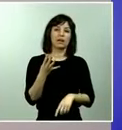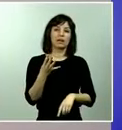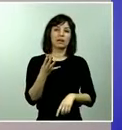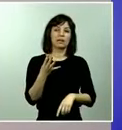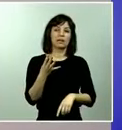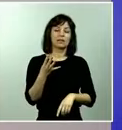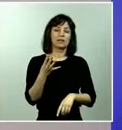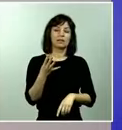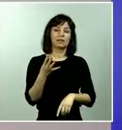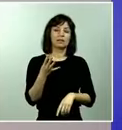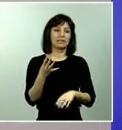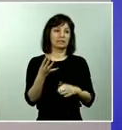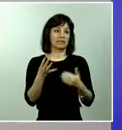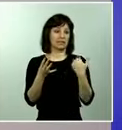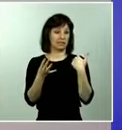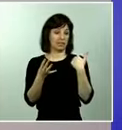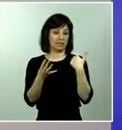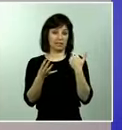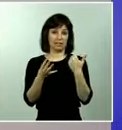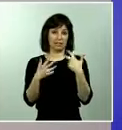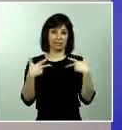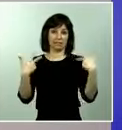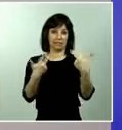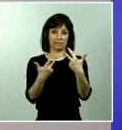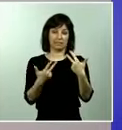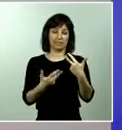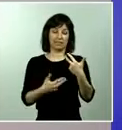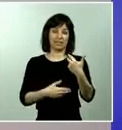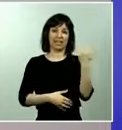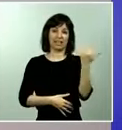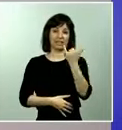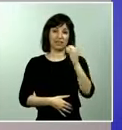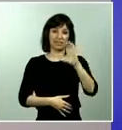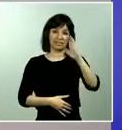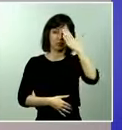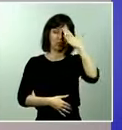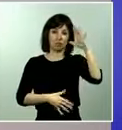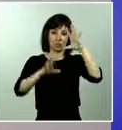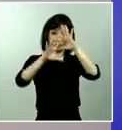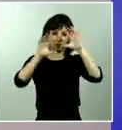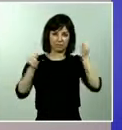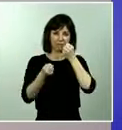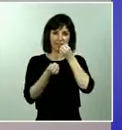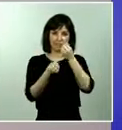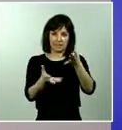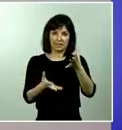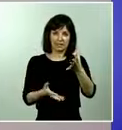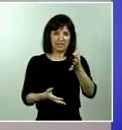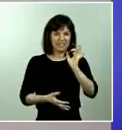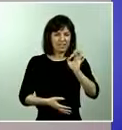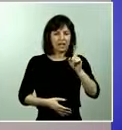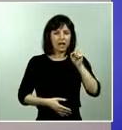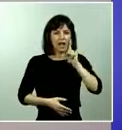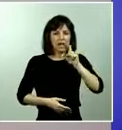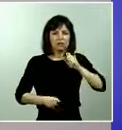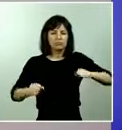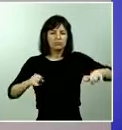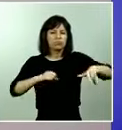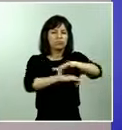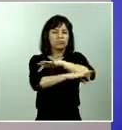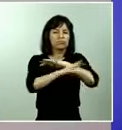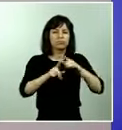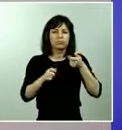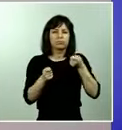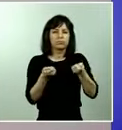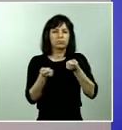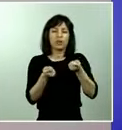dicho hoy en la rueda de prensa por el jefe del Estado Mayor de la Guardia Civil, que la persecución de los bulos es para minimizar las críticas a la gestión